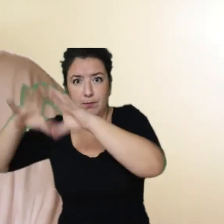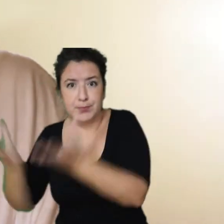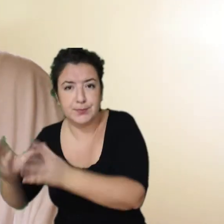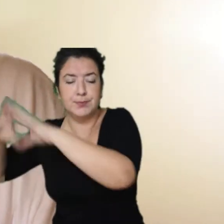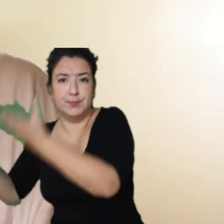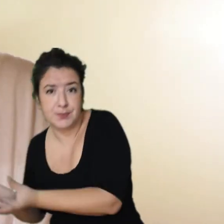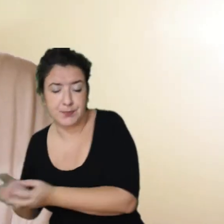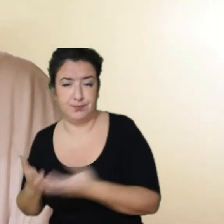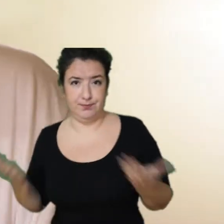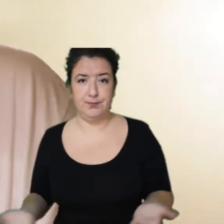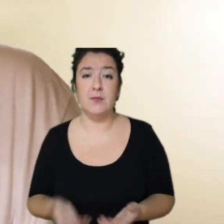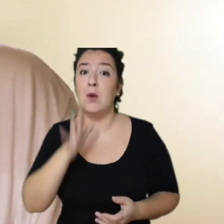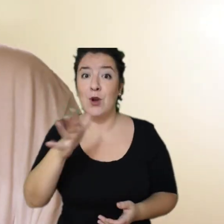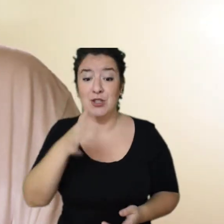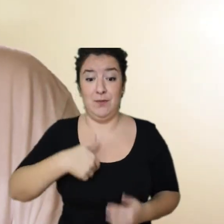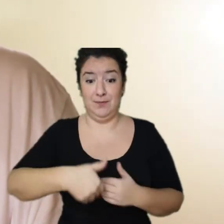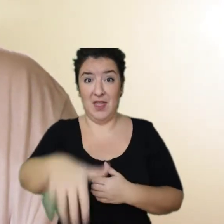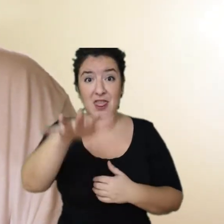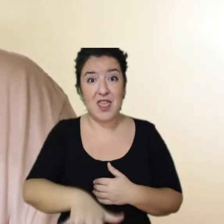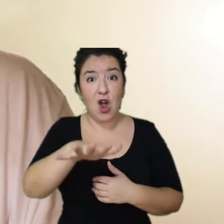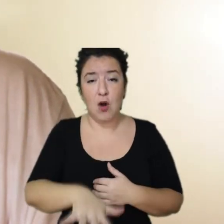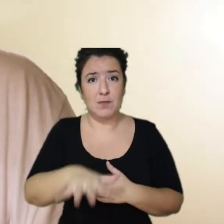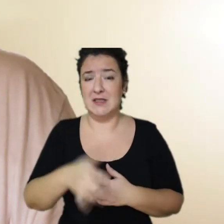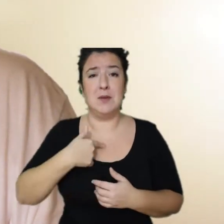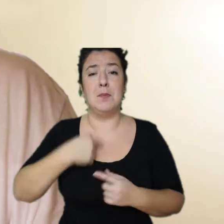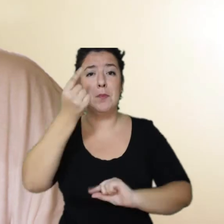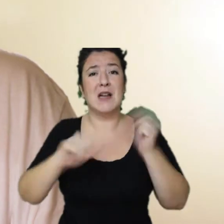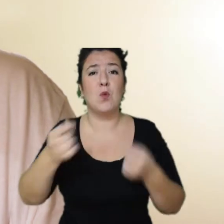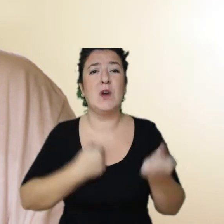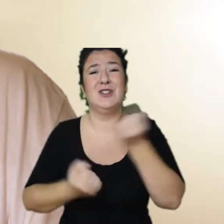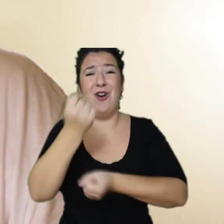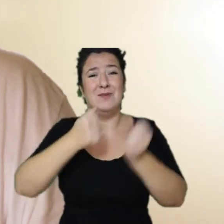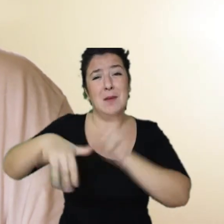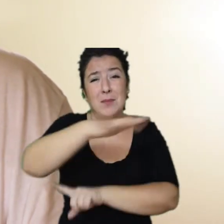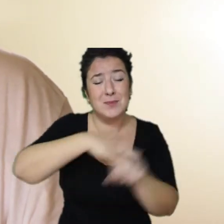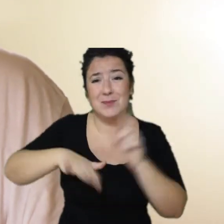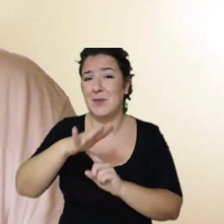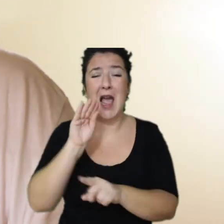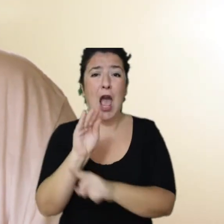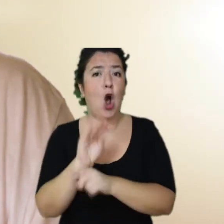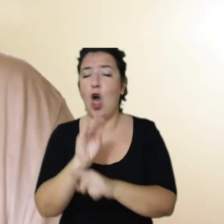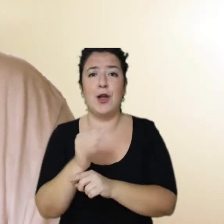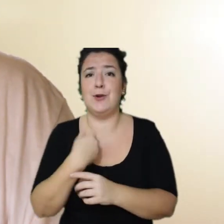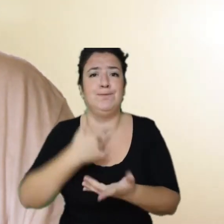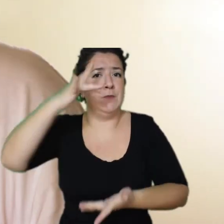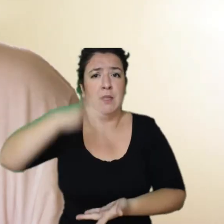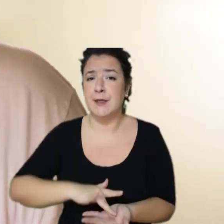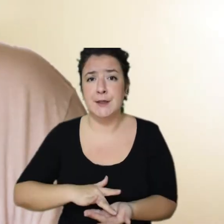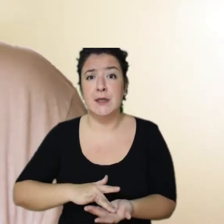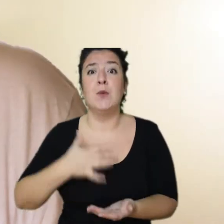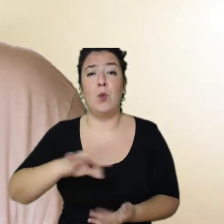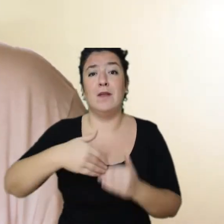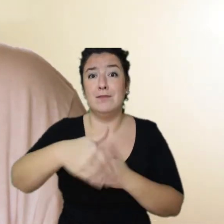agotado nuestro presupuesto ecológico. Y a partir de junio hemos estado gastando un capital natural que no vamos a poder reponer.